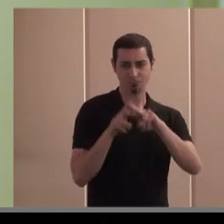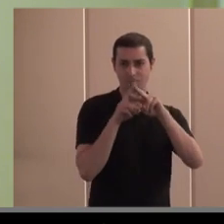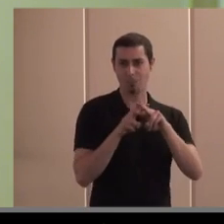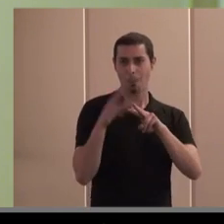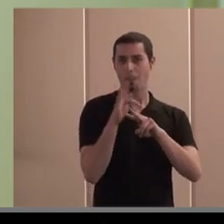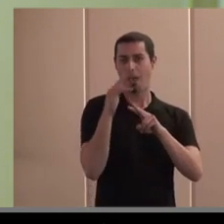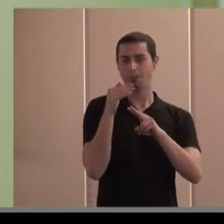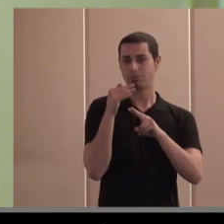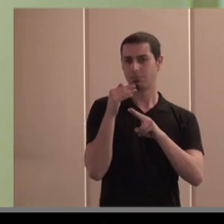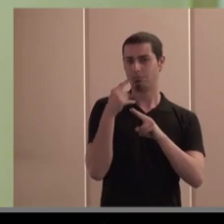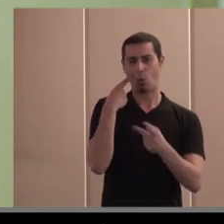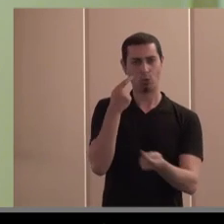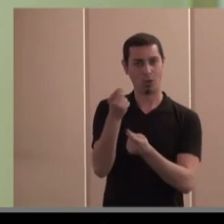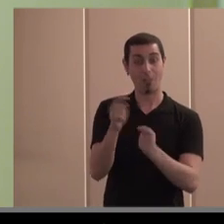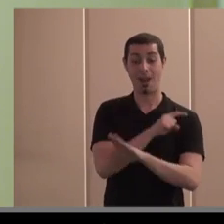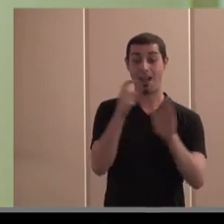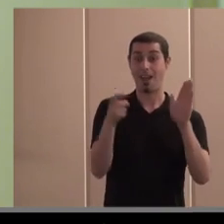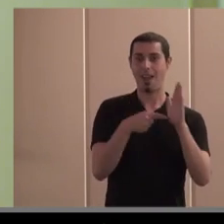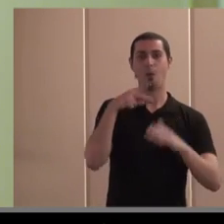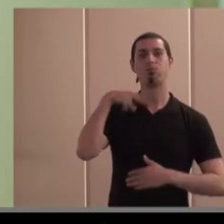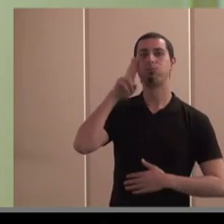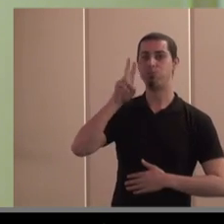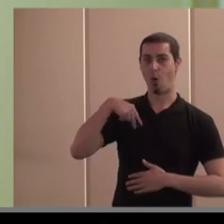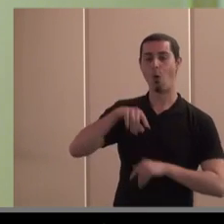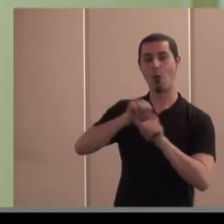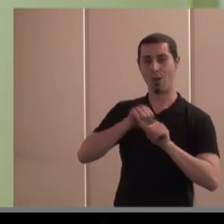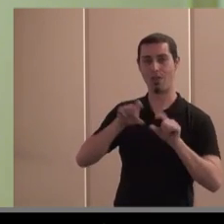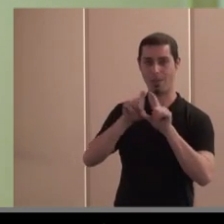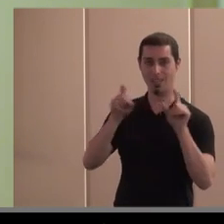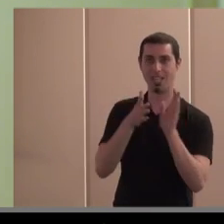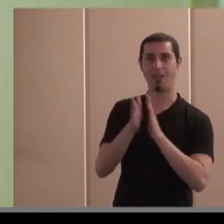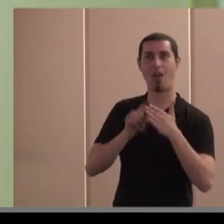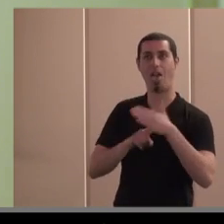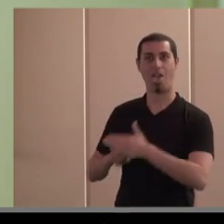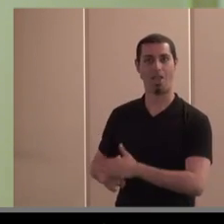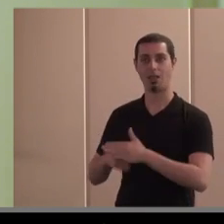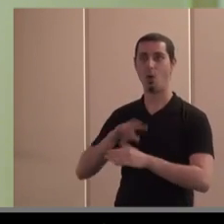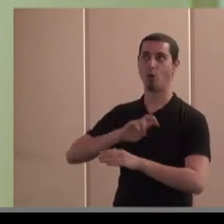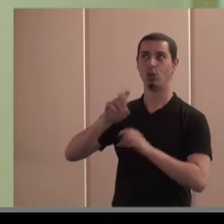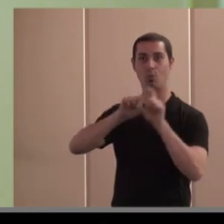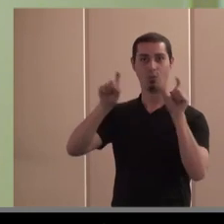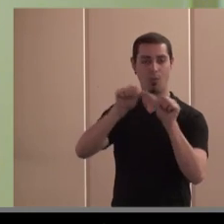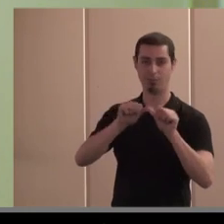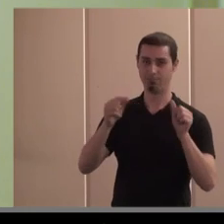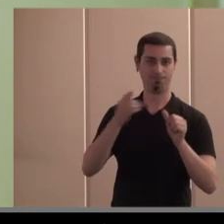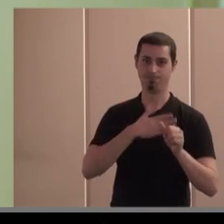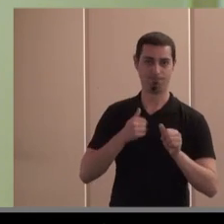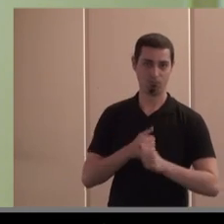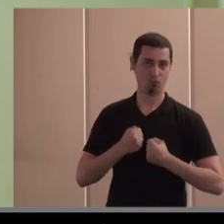siendo observadores para que en las leyes se reconozca este modelo de empresa y no se vea discriminado frente a otros modelos empresariales